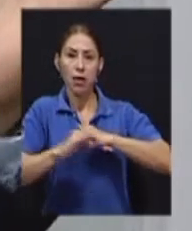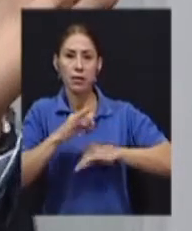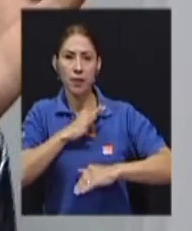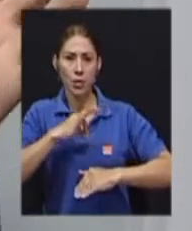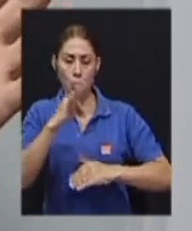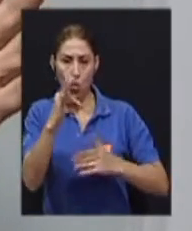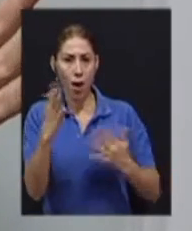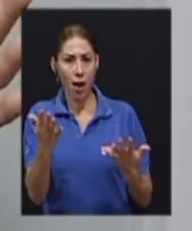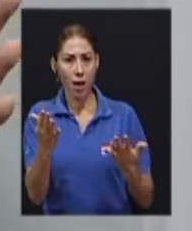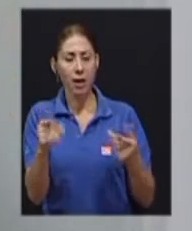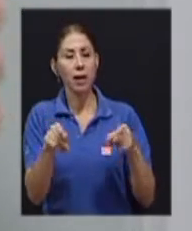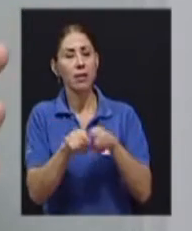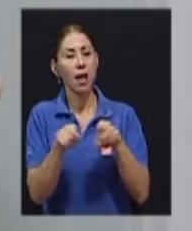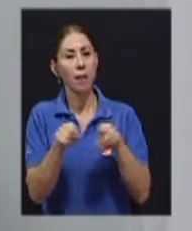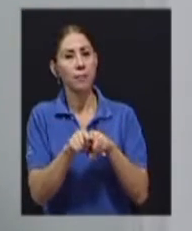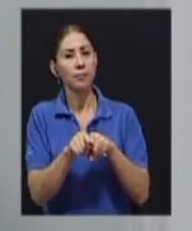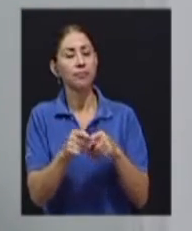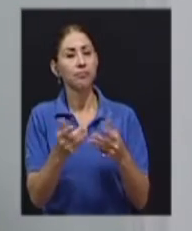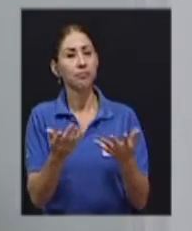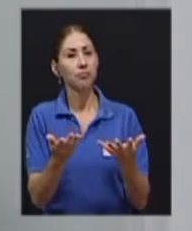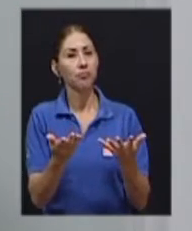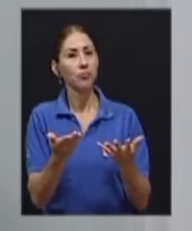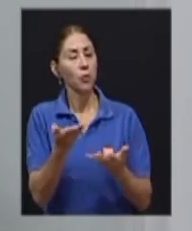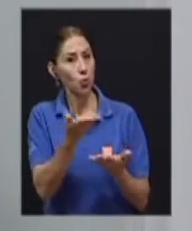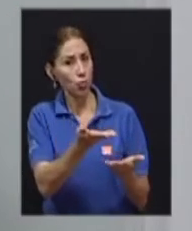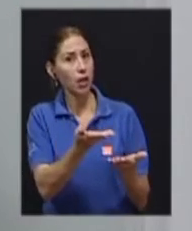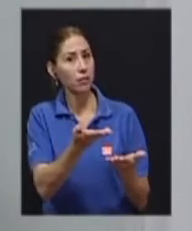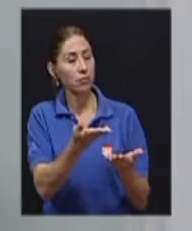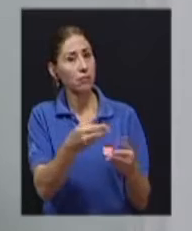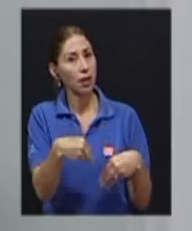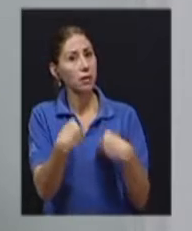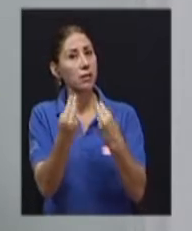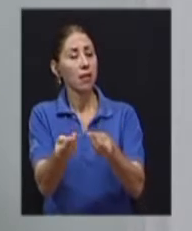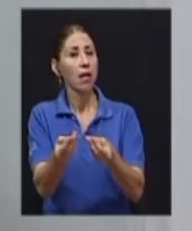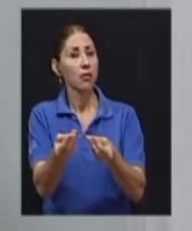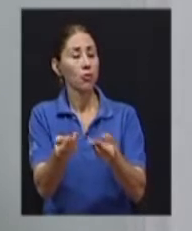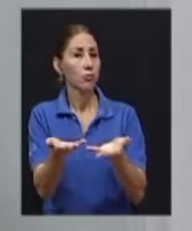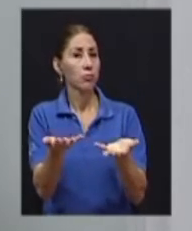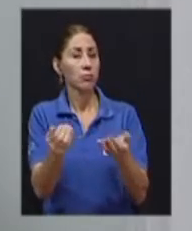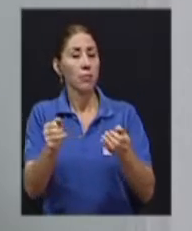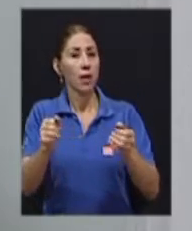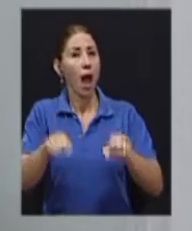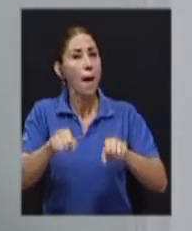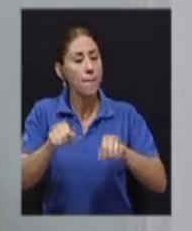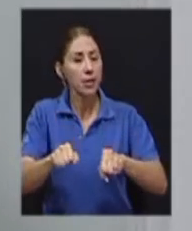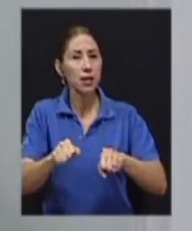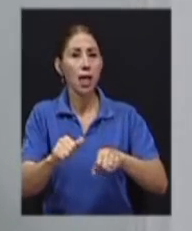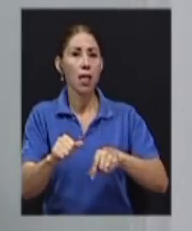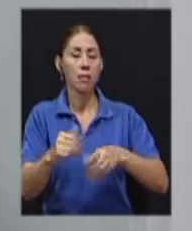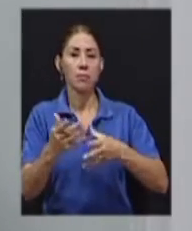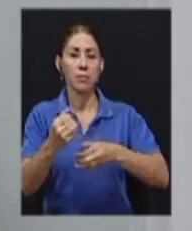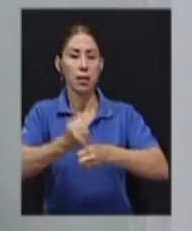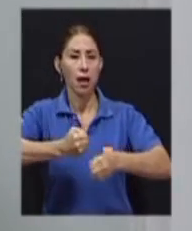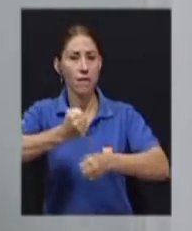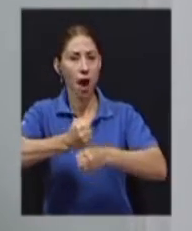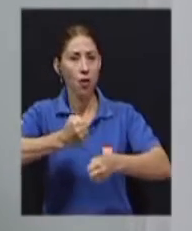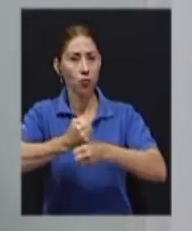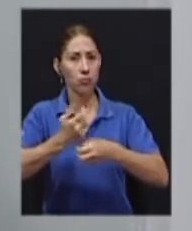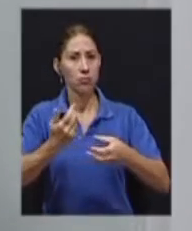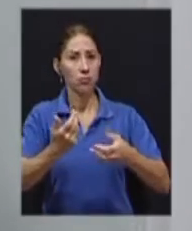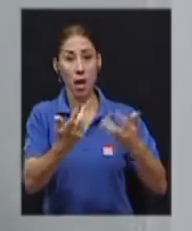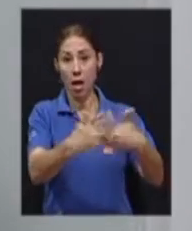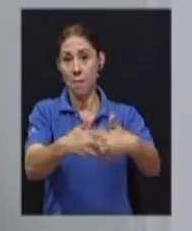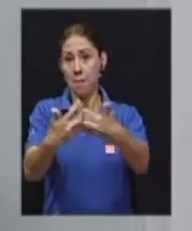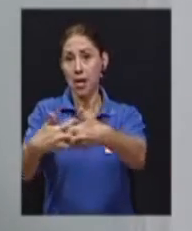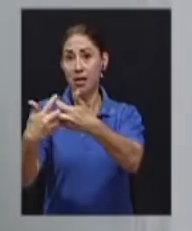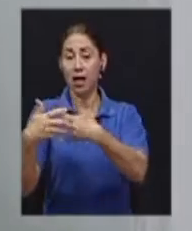les están dotando de una capacidad de trabajo que las empresas reconocen y